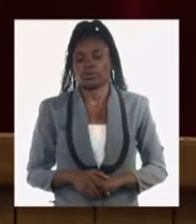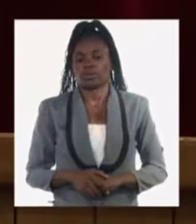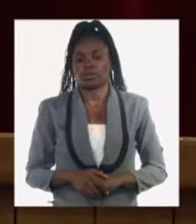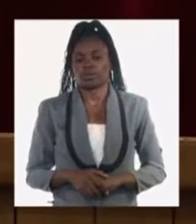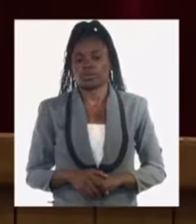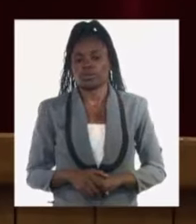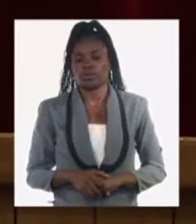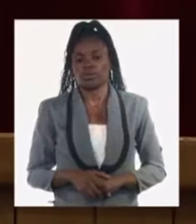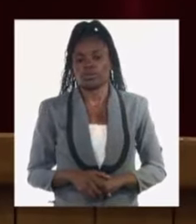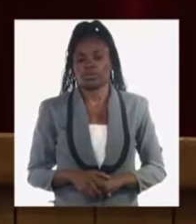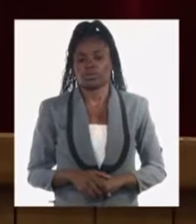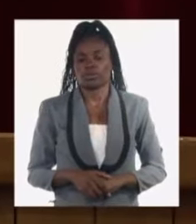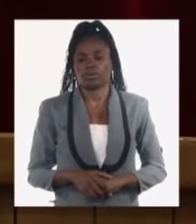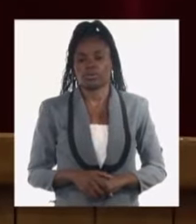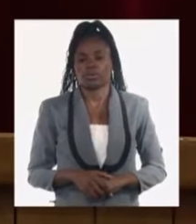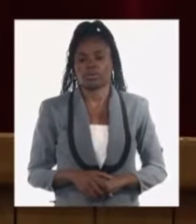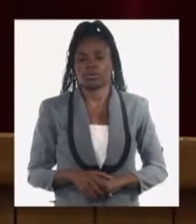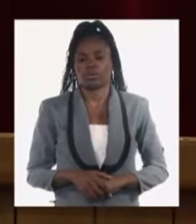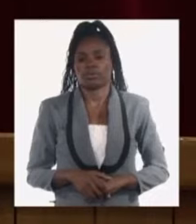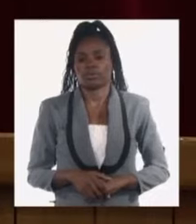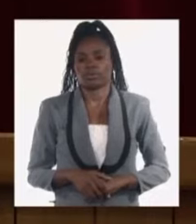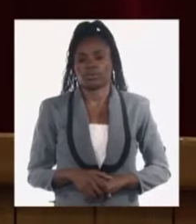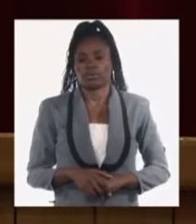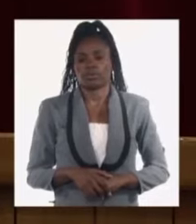independencia de su capacidad adquisitiva